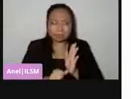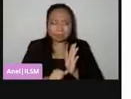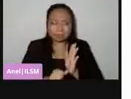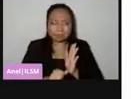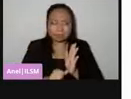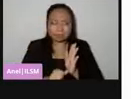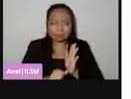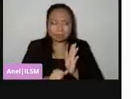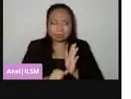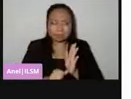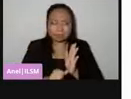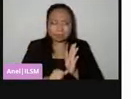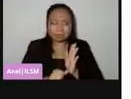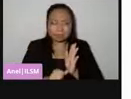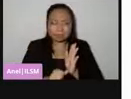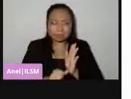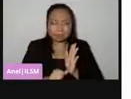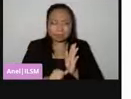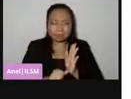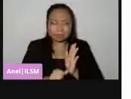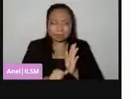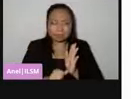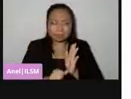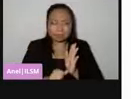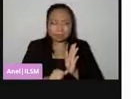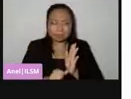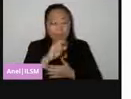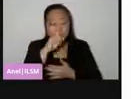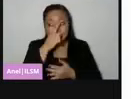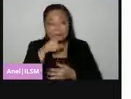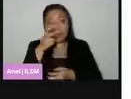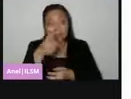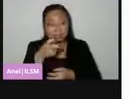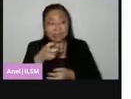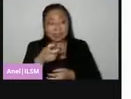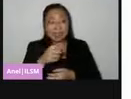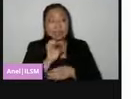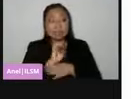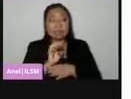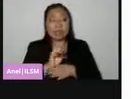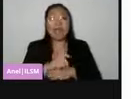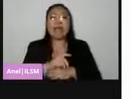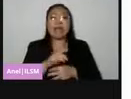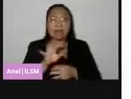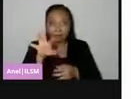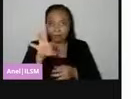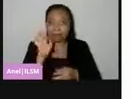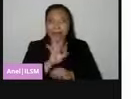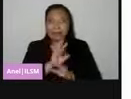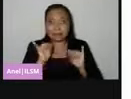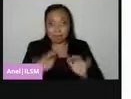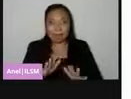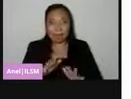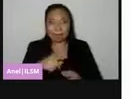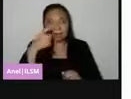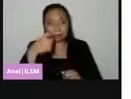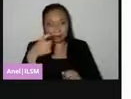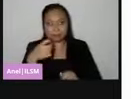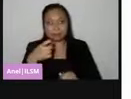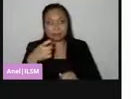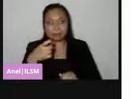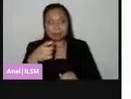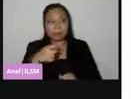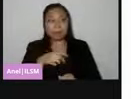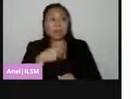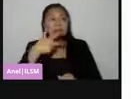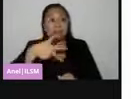del calendario. Para que con base en él sea una primera insaculación, un primer sorteo del 13